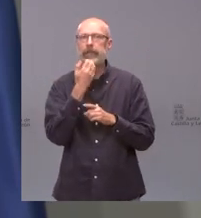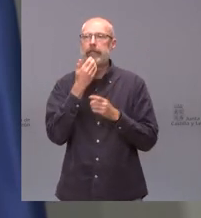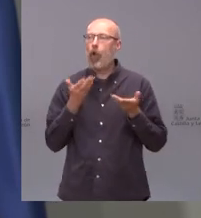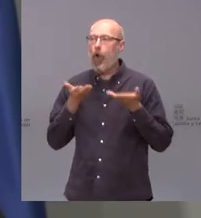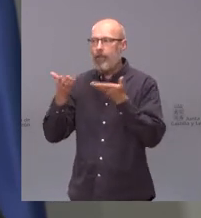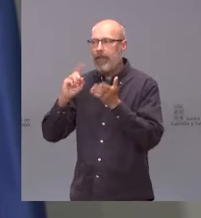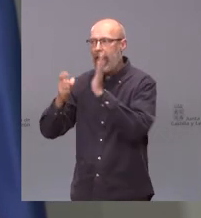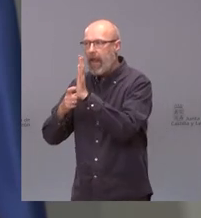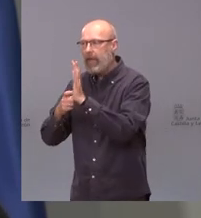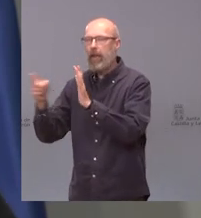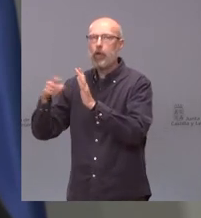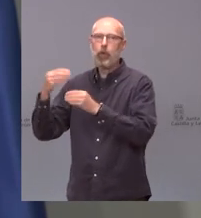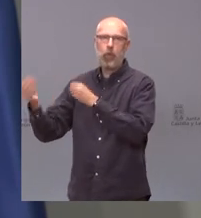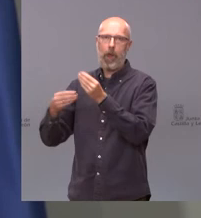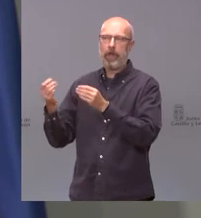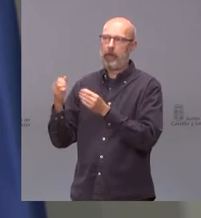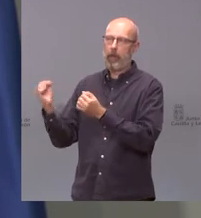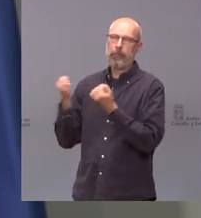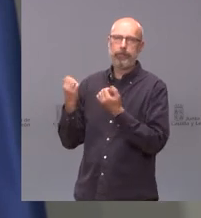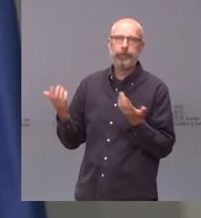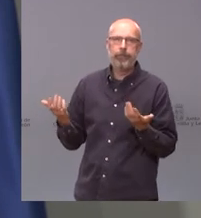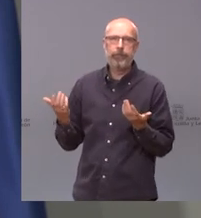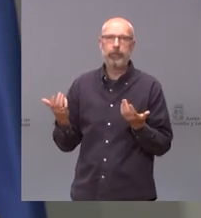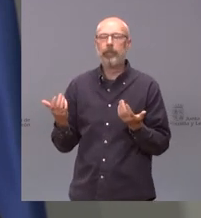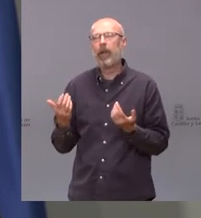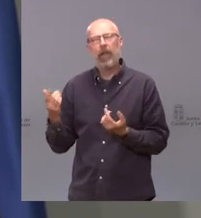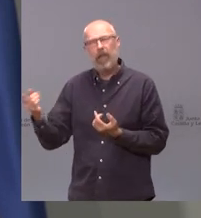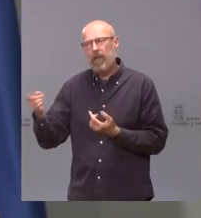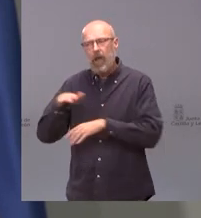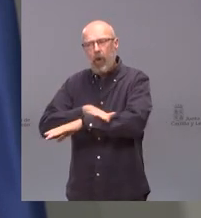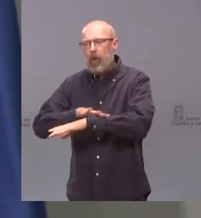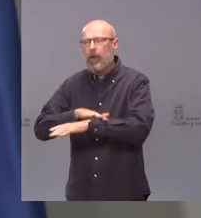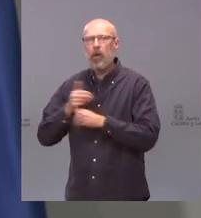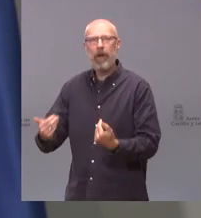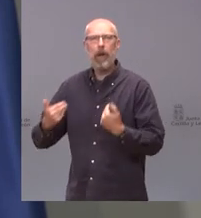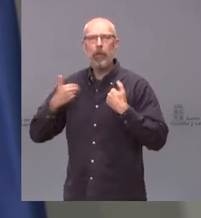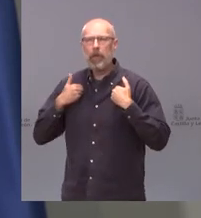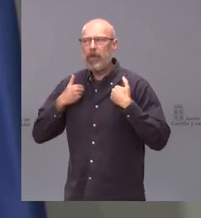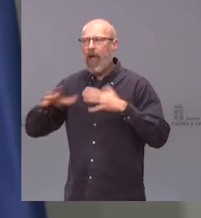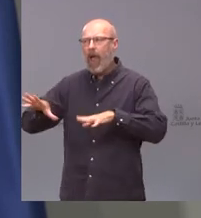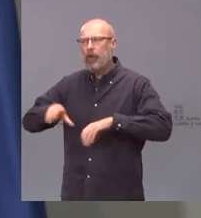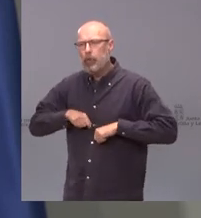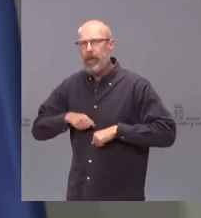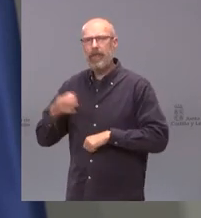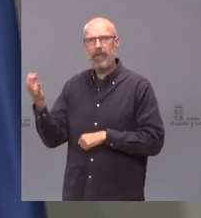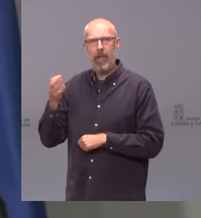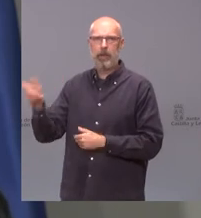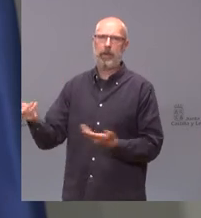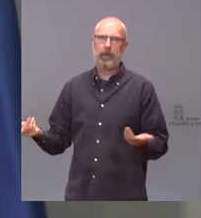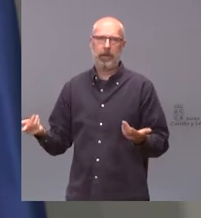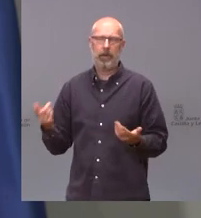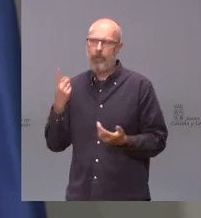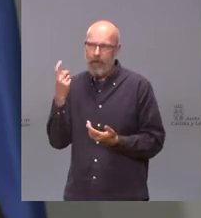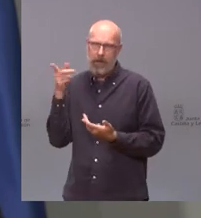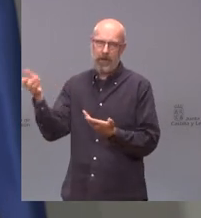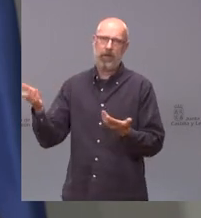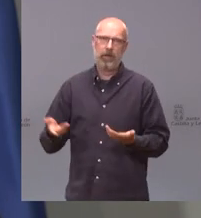a ver si alguna vez alguna vez tendrá que asumir una responsabilidad el gobierno de la nación digo